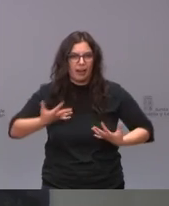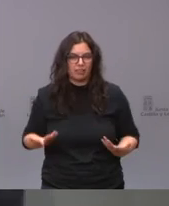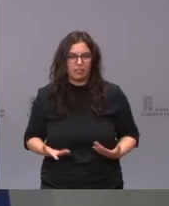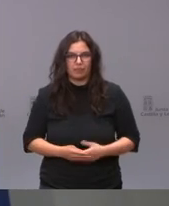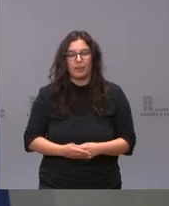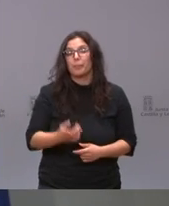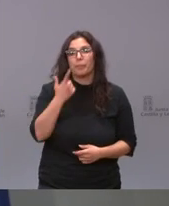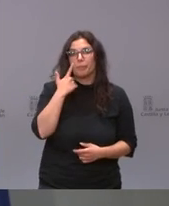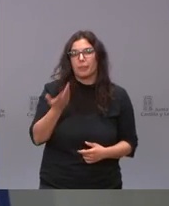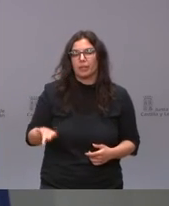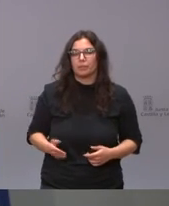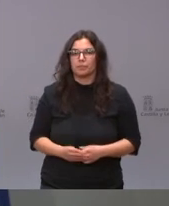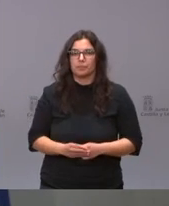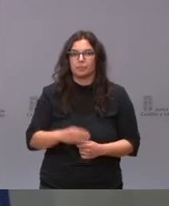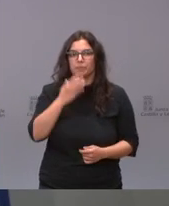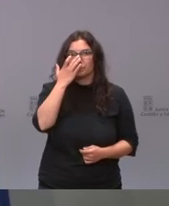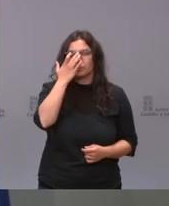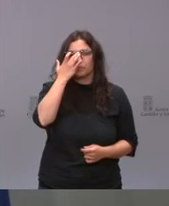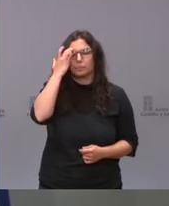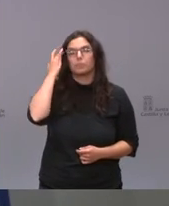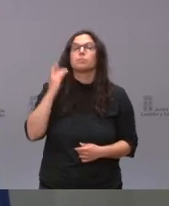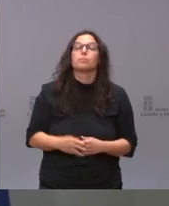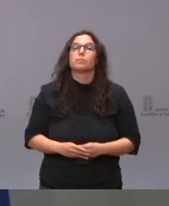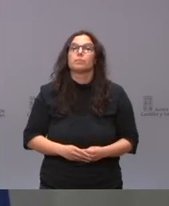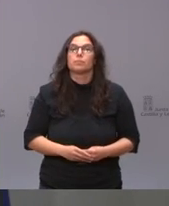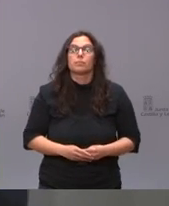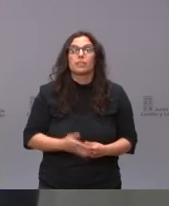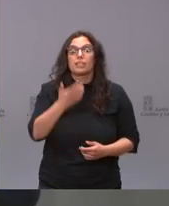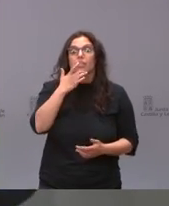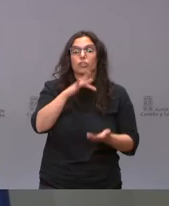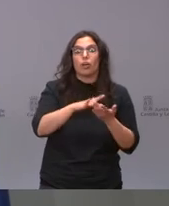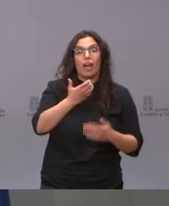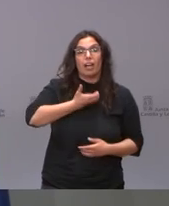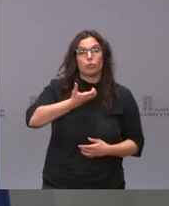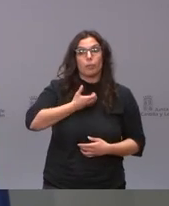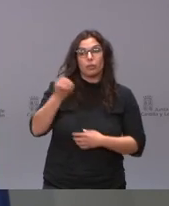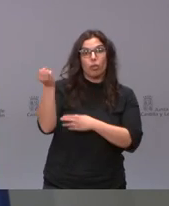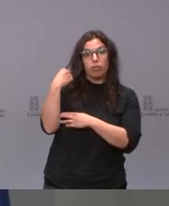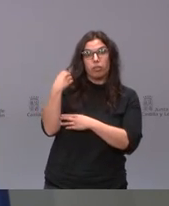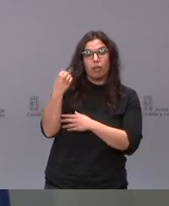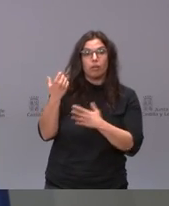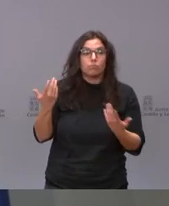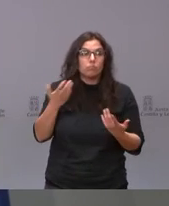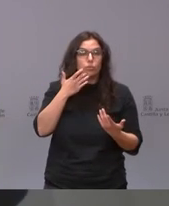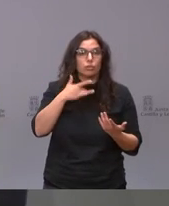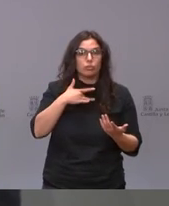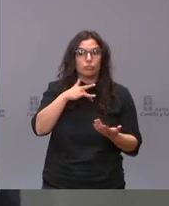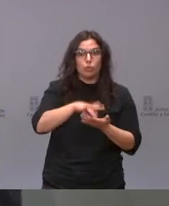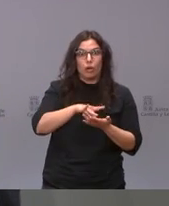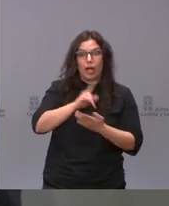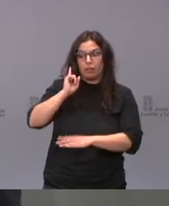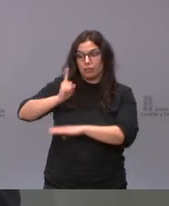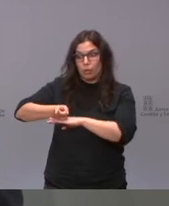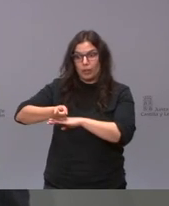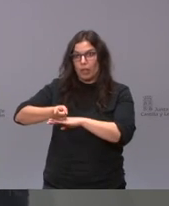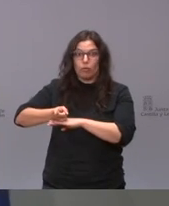mire sobre que haremos nosotros con un ayuntamiento que desoiga las decisiones si son decisiones a las que están obligados haremos lo que hemos hecho